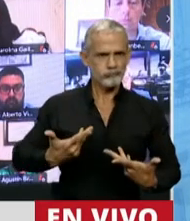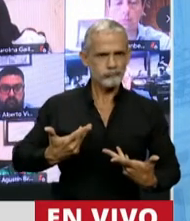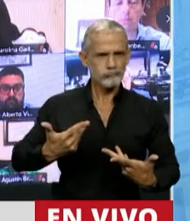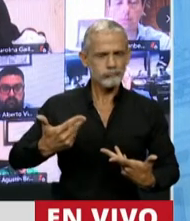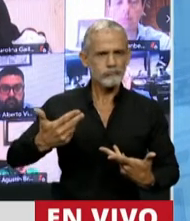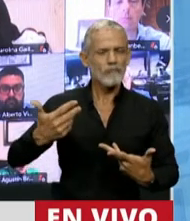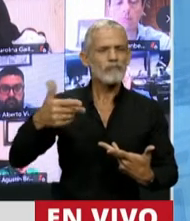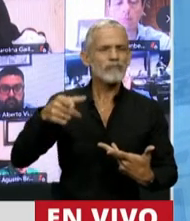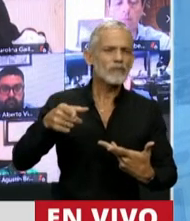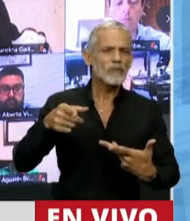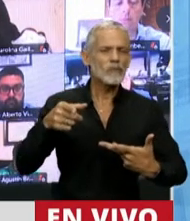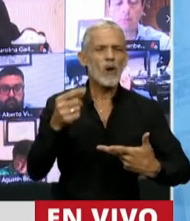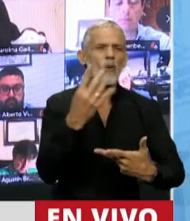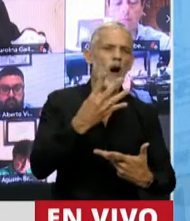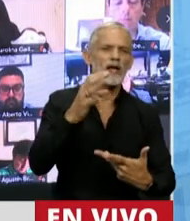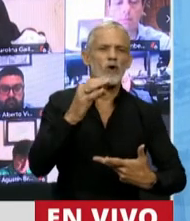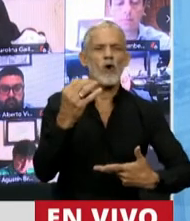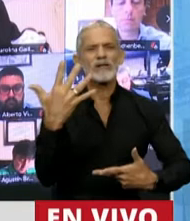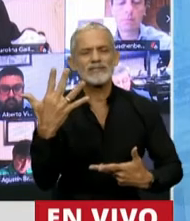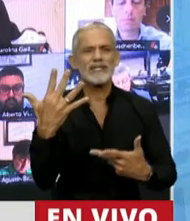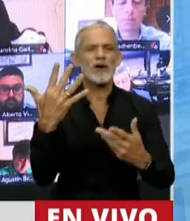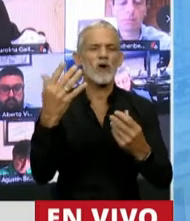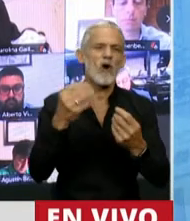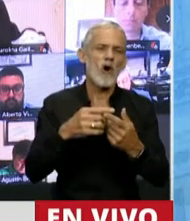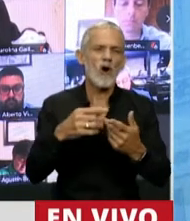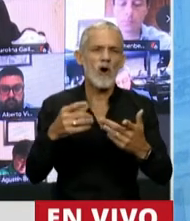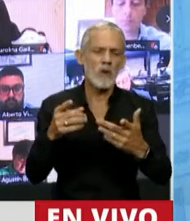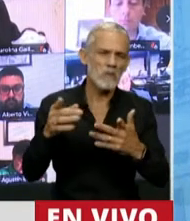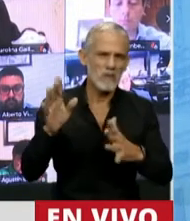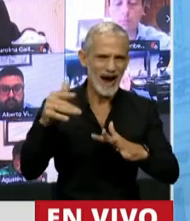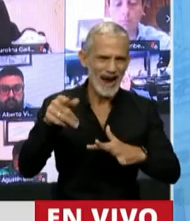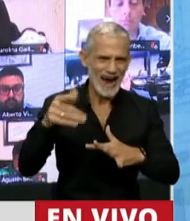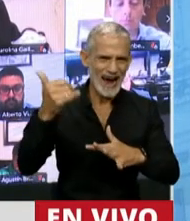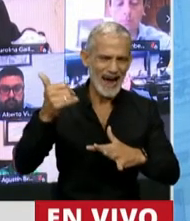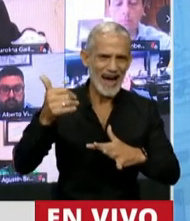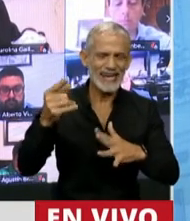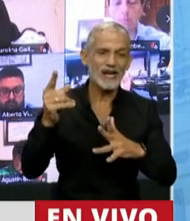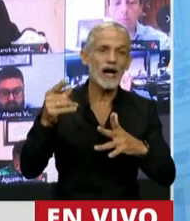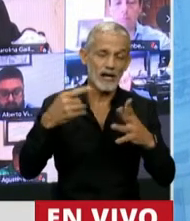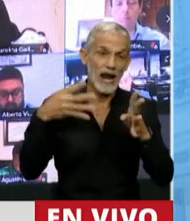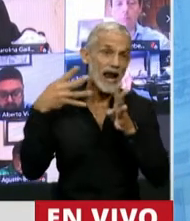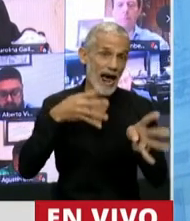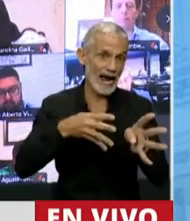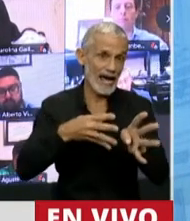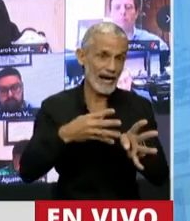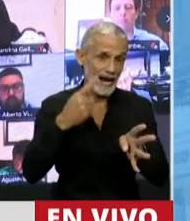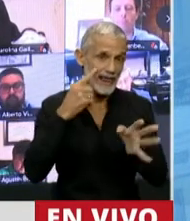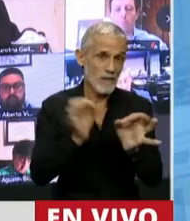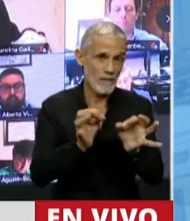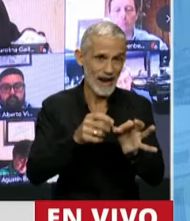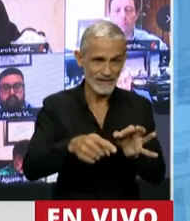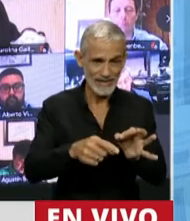implicaba, no sé, cuatro, cinco, diez barcos menos en la increíble guerra de Malvinas